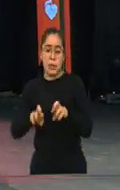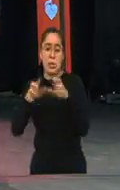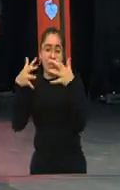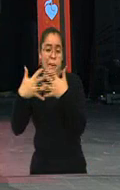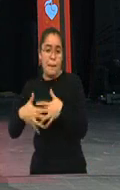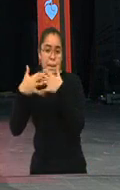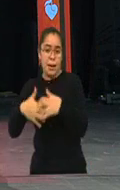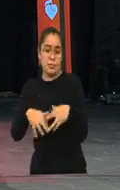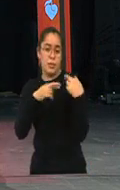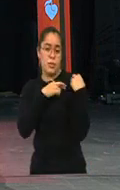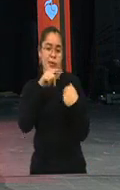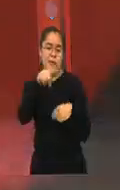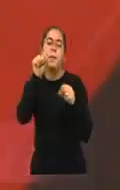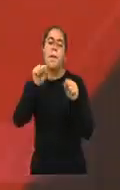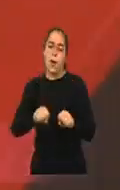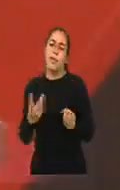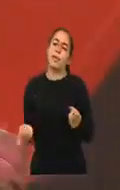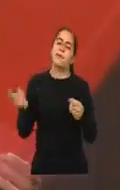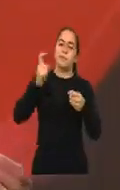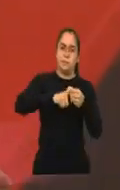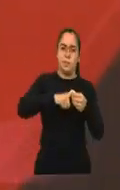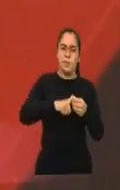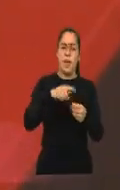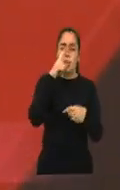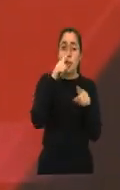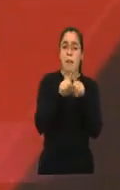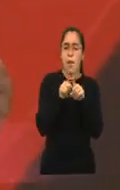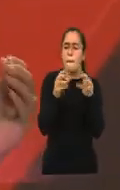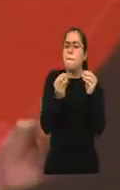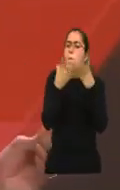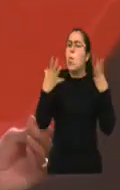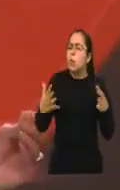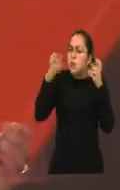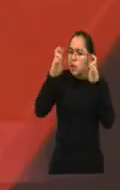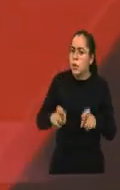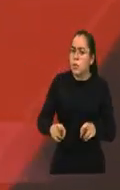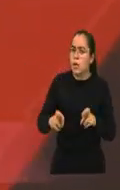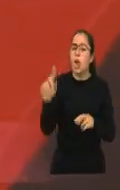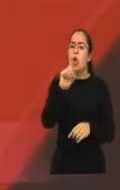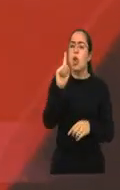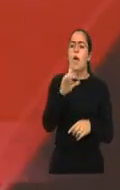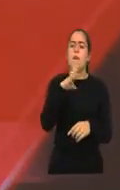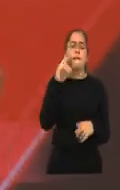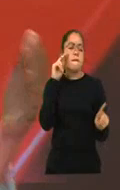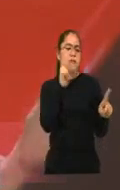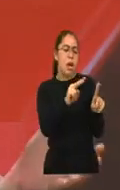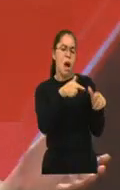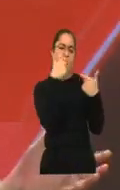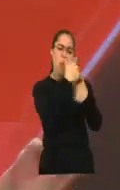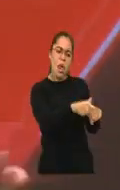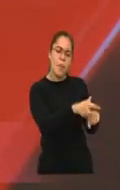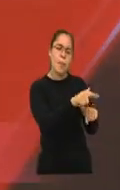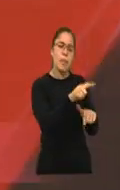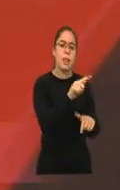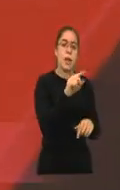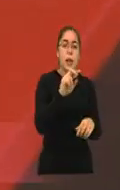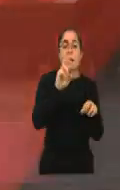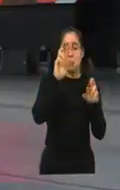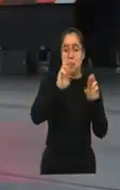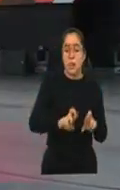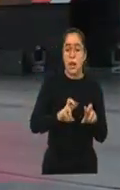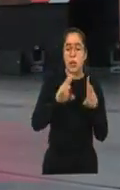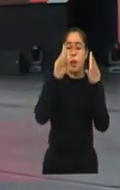Juan Carlos, desde la preparación, hay muchísimas personas que no ven como limitante, son personas con necesidades especiales o con